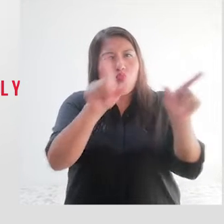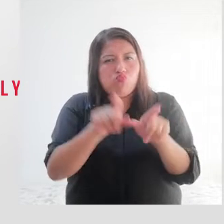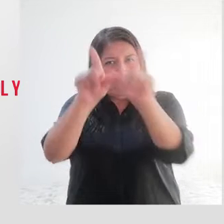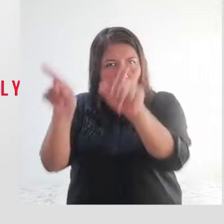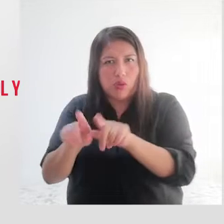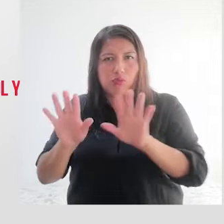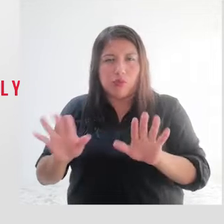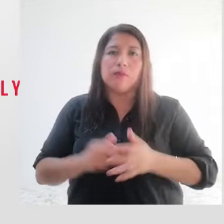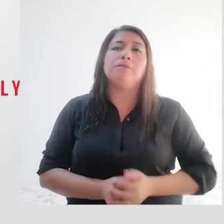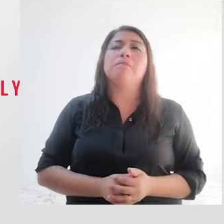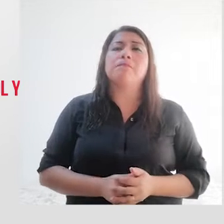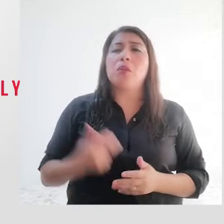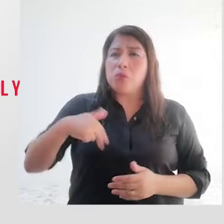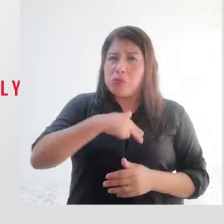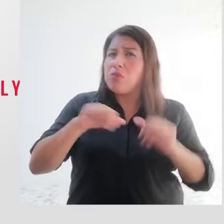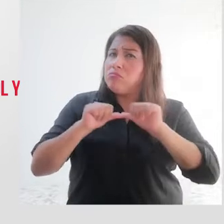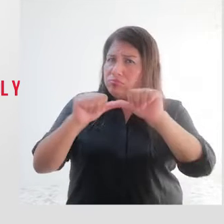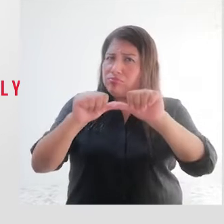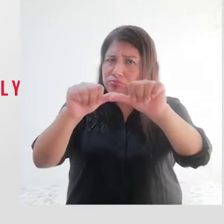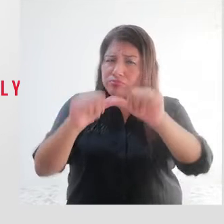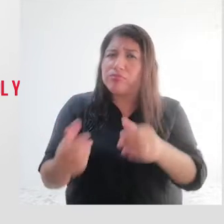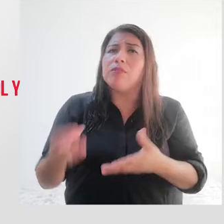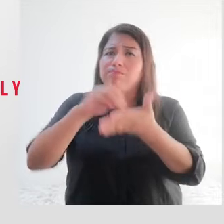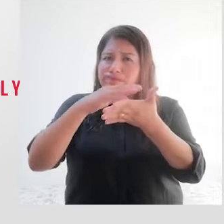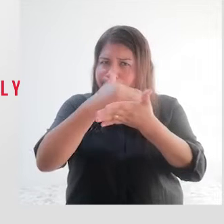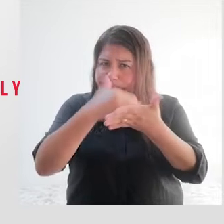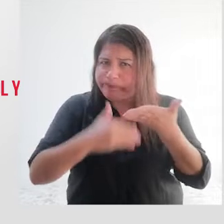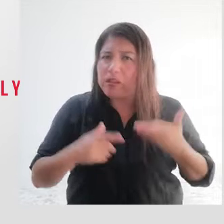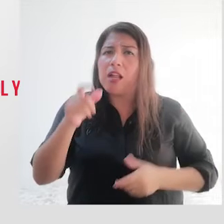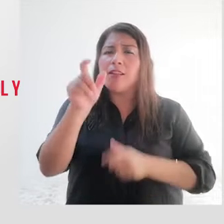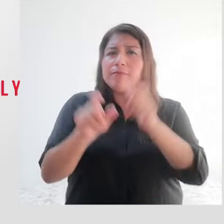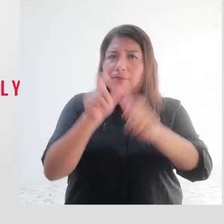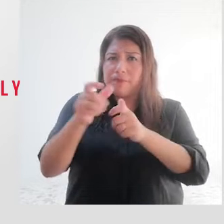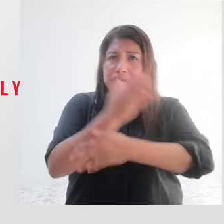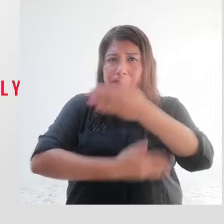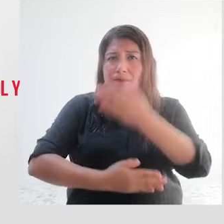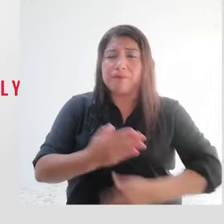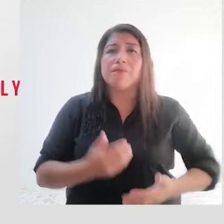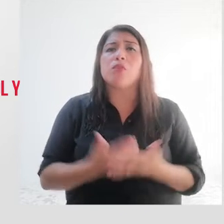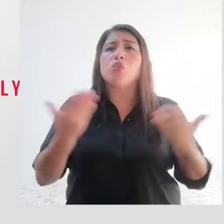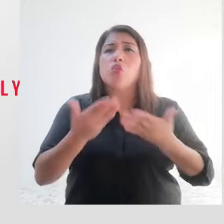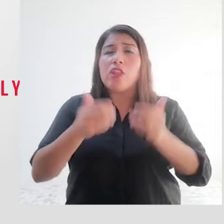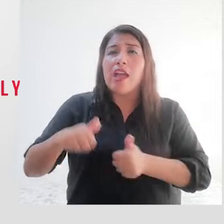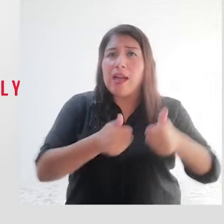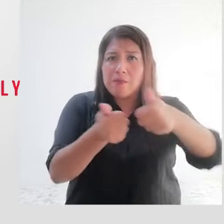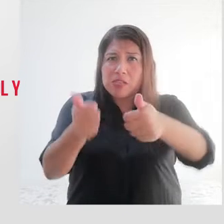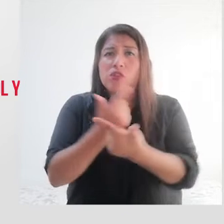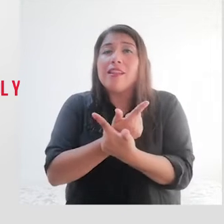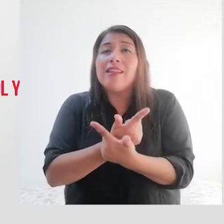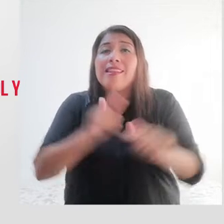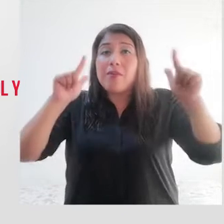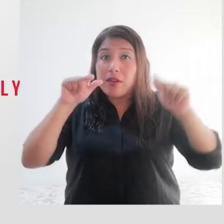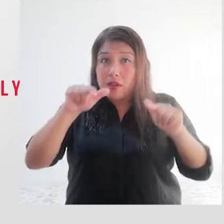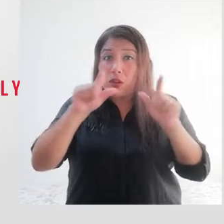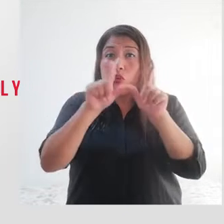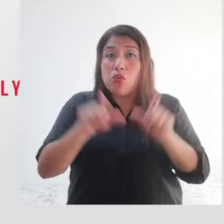También quiero informarles que seguimos descentralizando el registro nacional de la persona con discapacidad y estaremos en las regiones de Amazonas y La Libertad